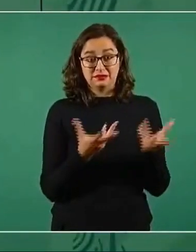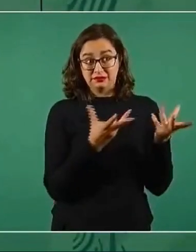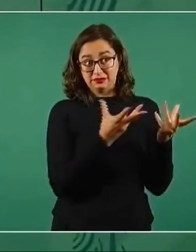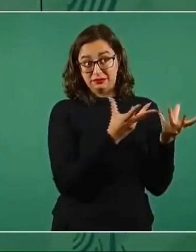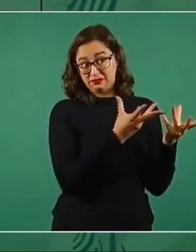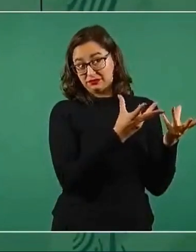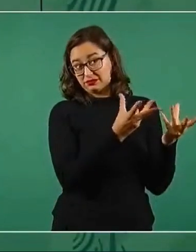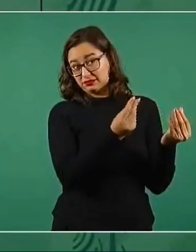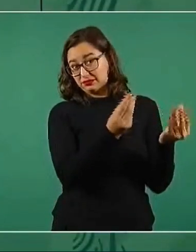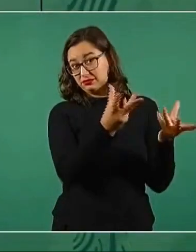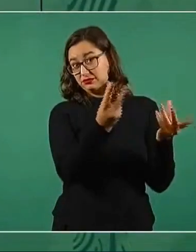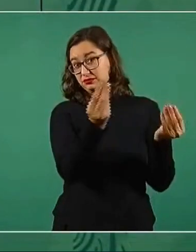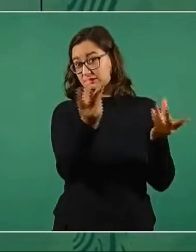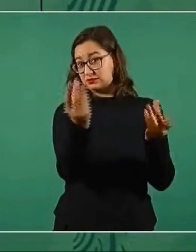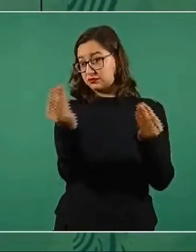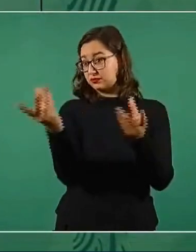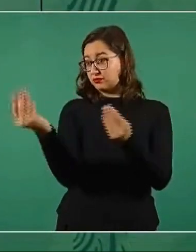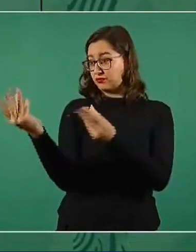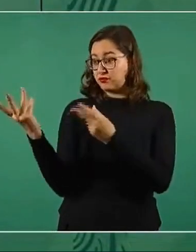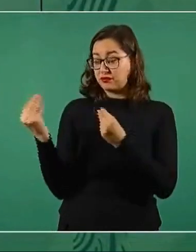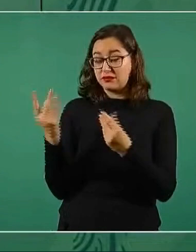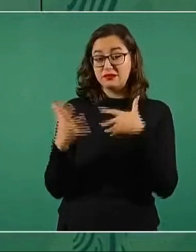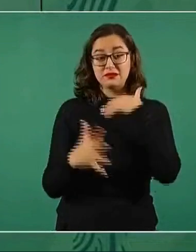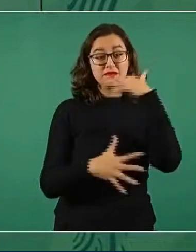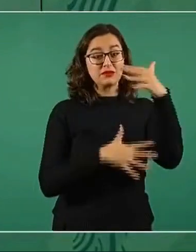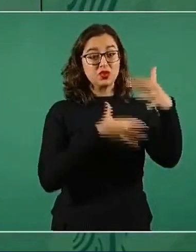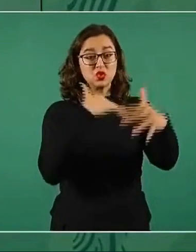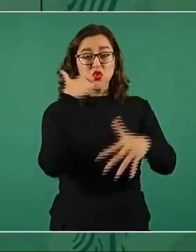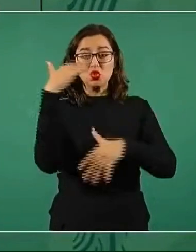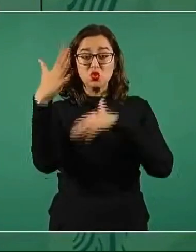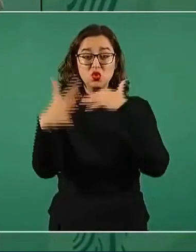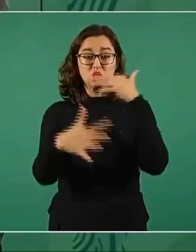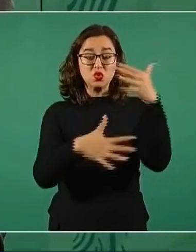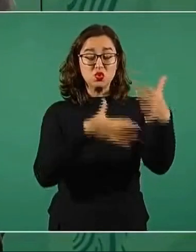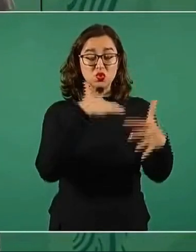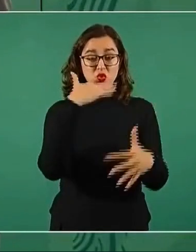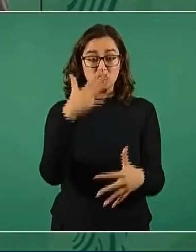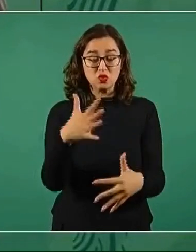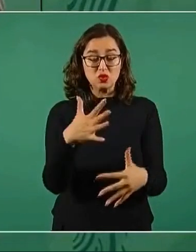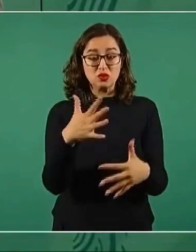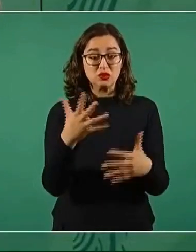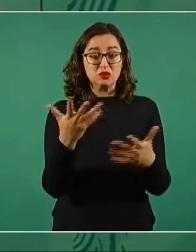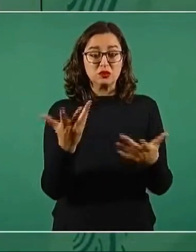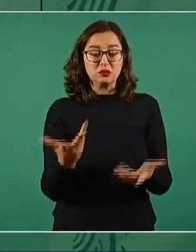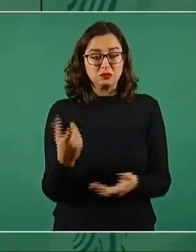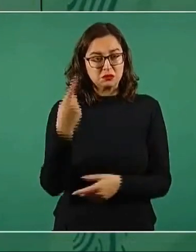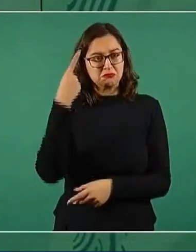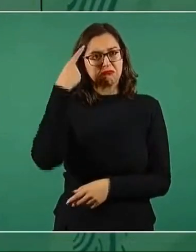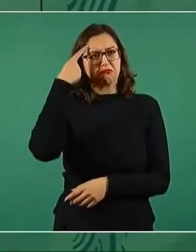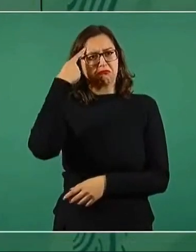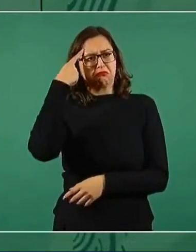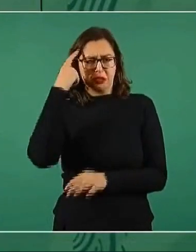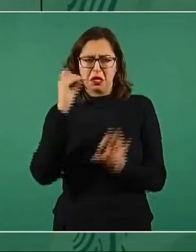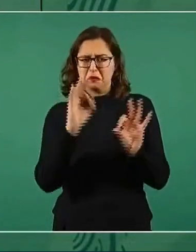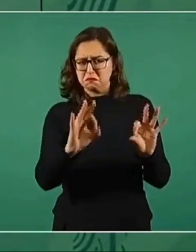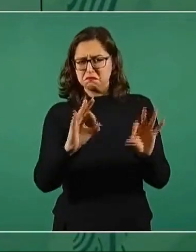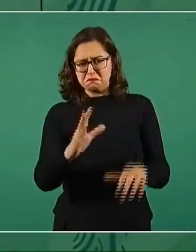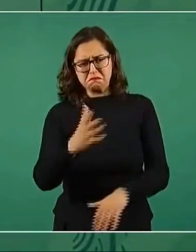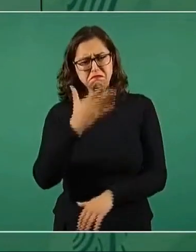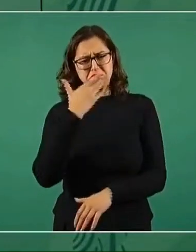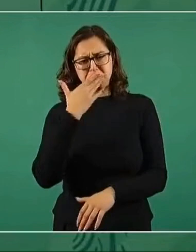tiempo de predominio de la corrupción, pensaron que era normal,